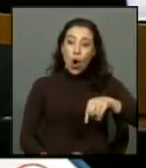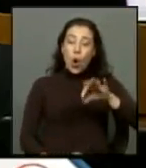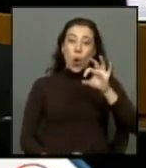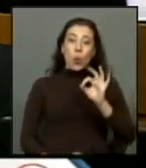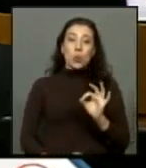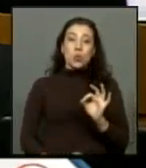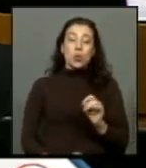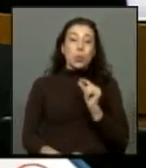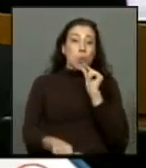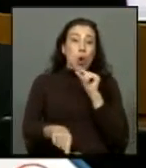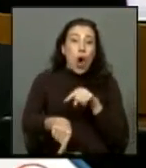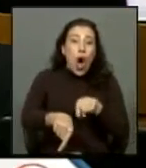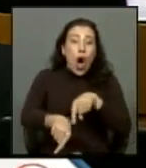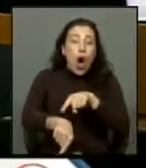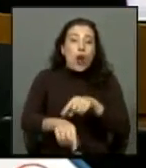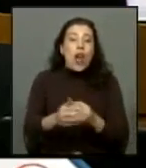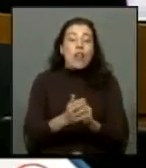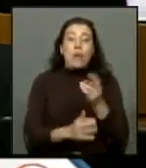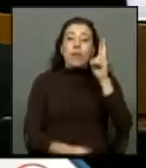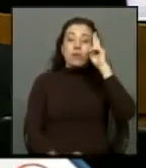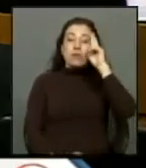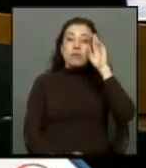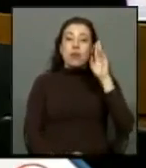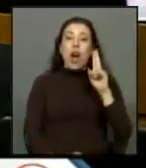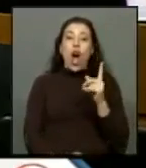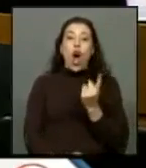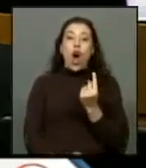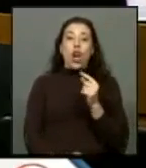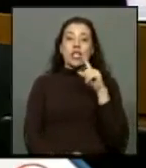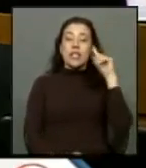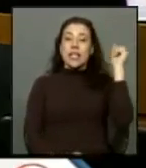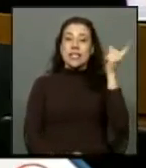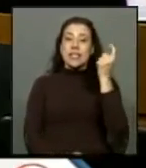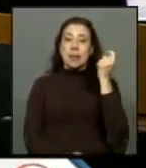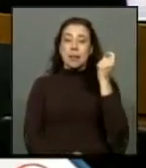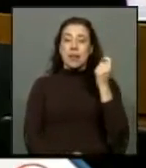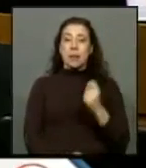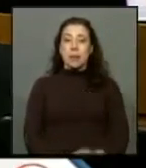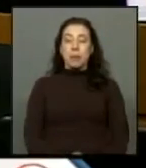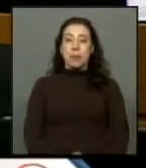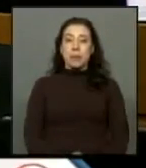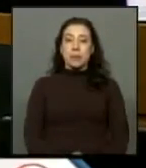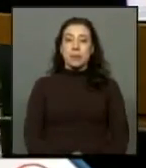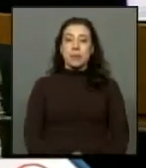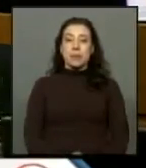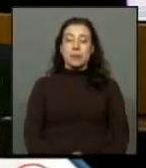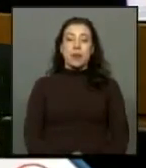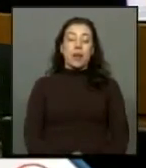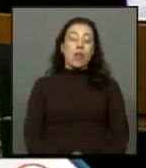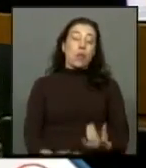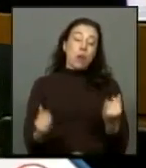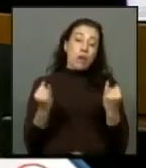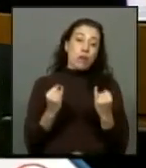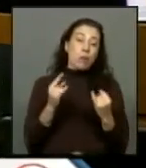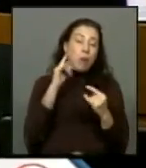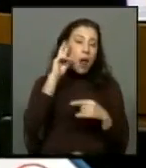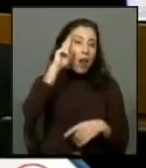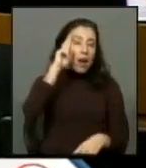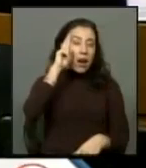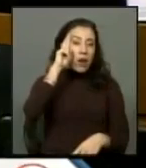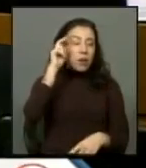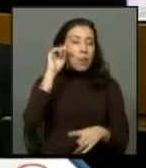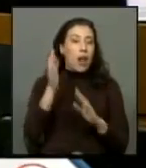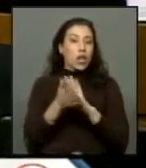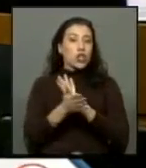tan solo horas de una nueva conmemoración del 11 de septiembre pienso que de alguna forma es un recordatorio